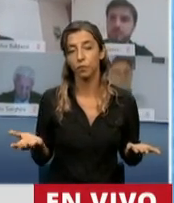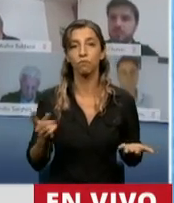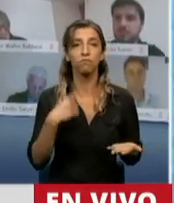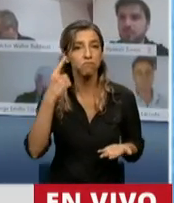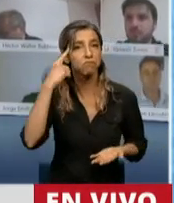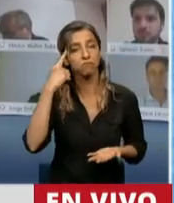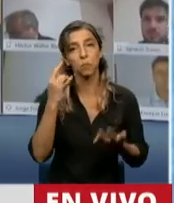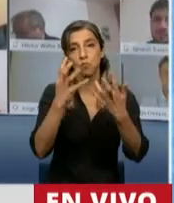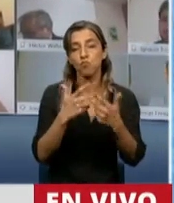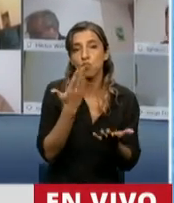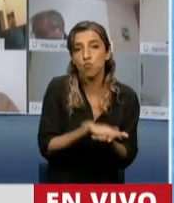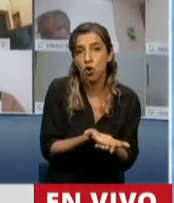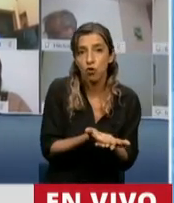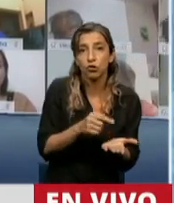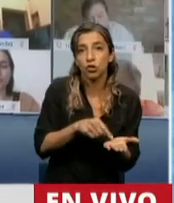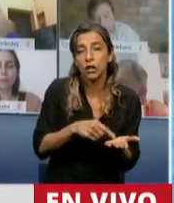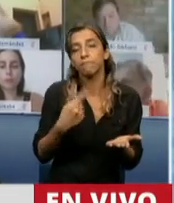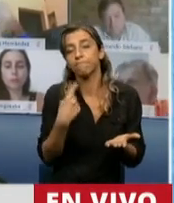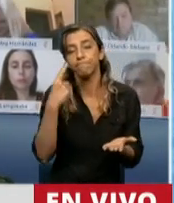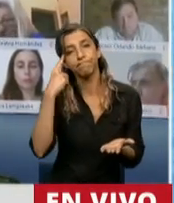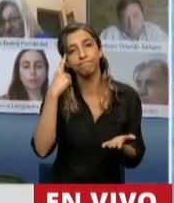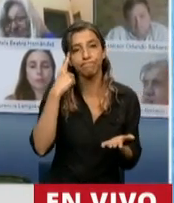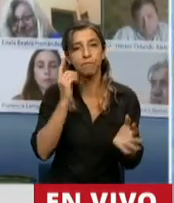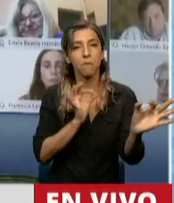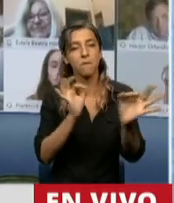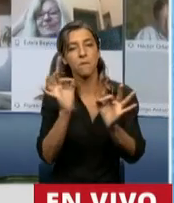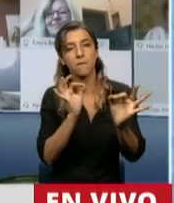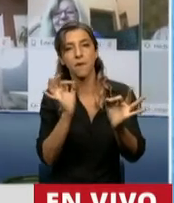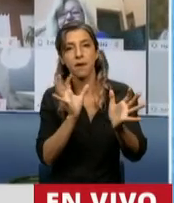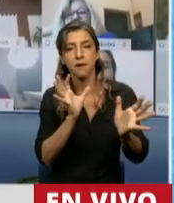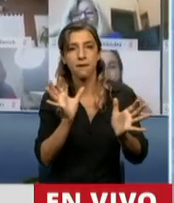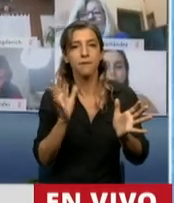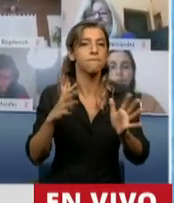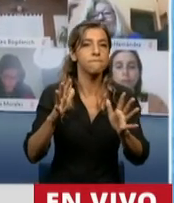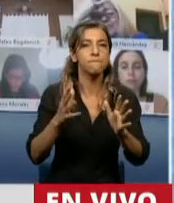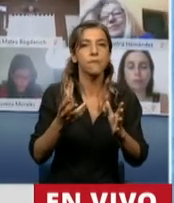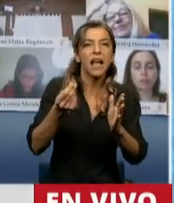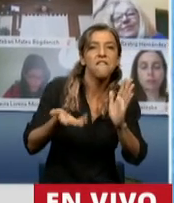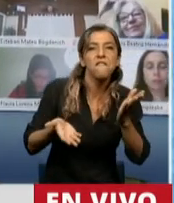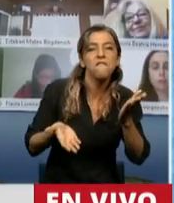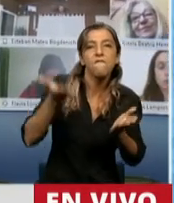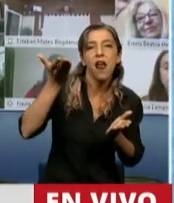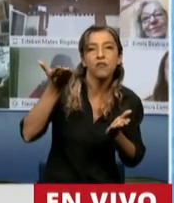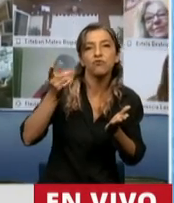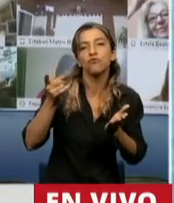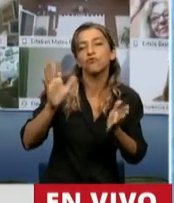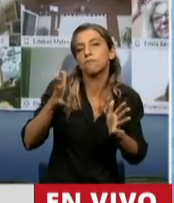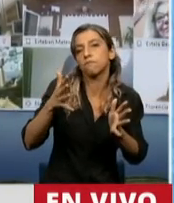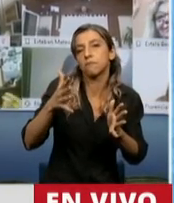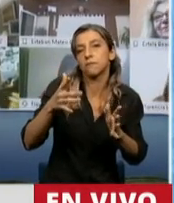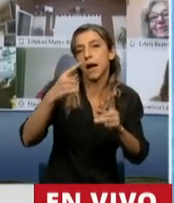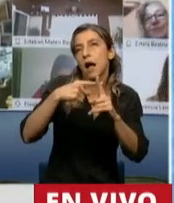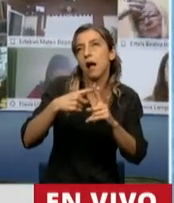presenta este proyecto, se hacía una estimación de lo que podía ser la inflación hasta el mes de septiembre